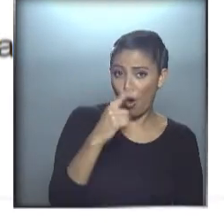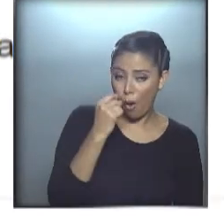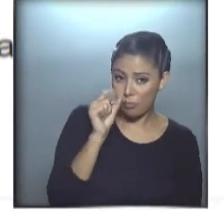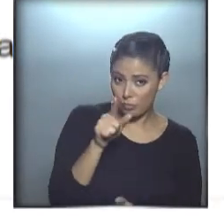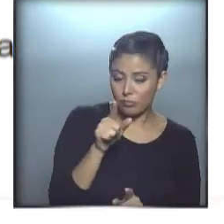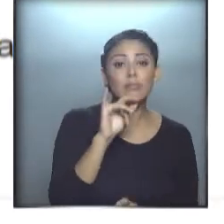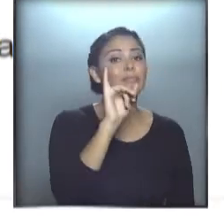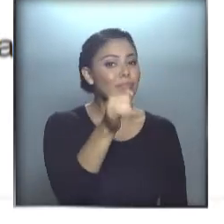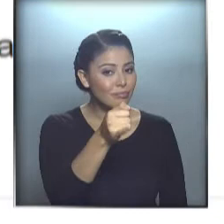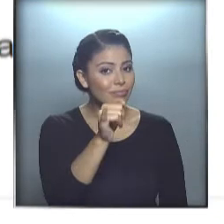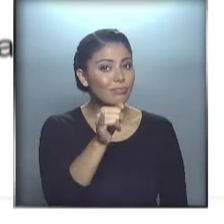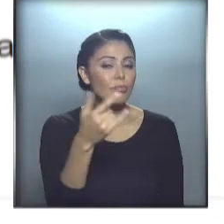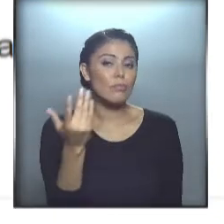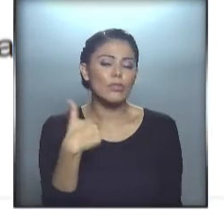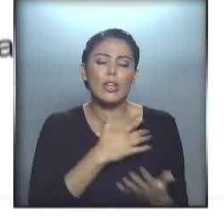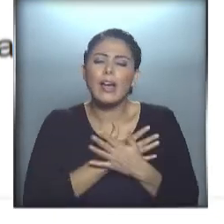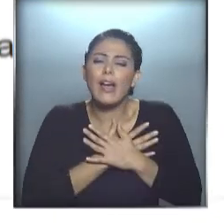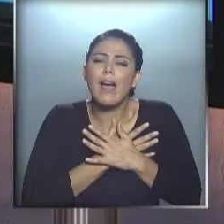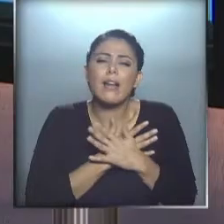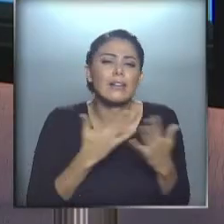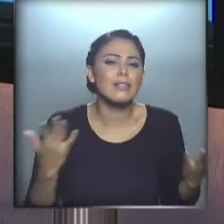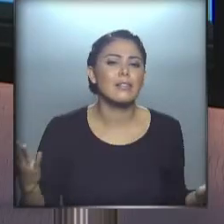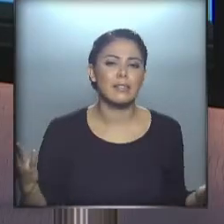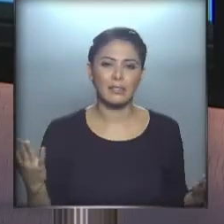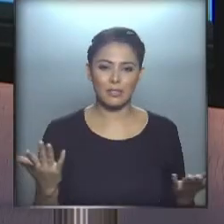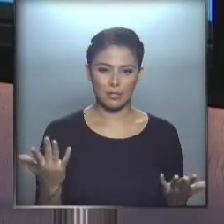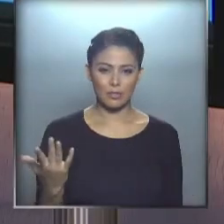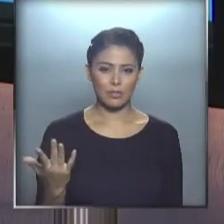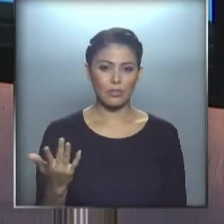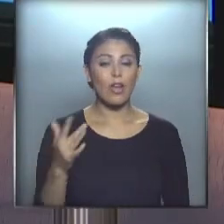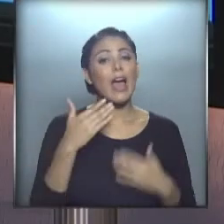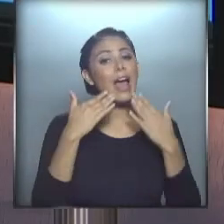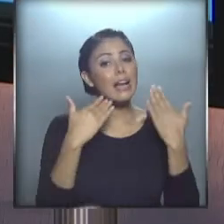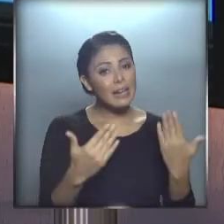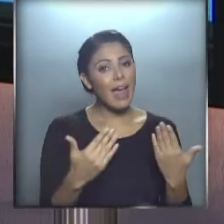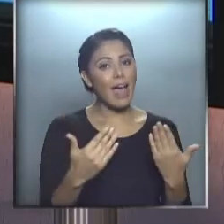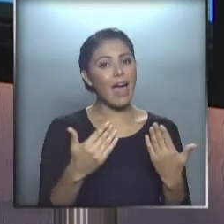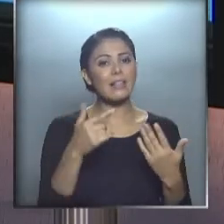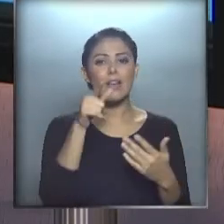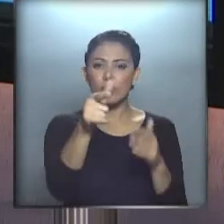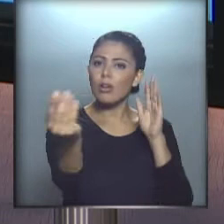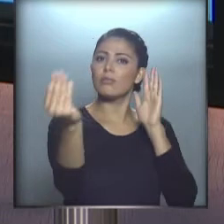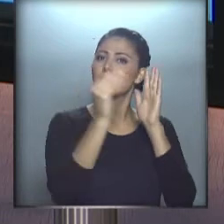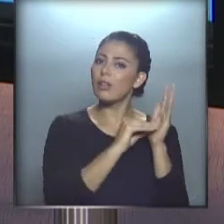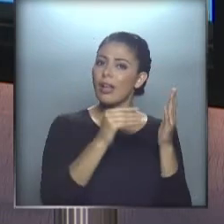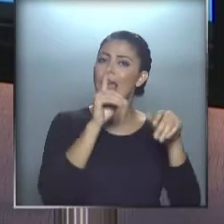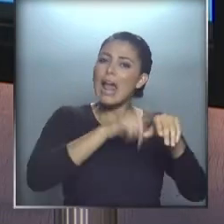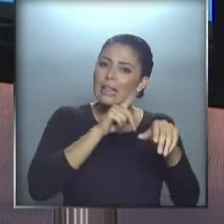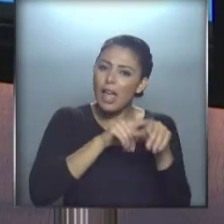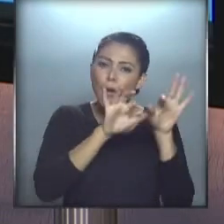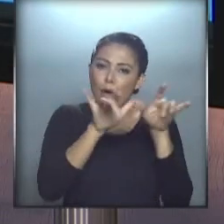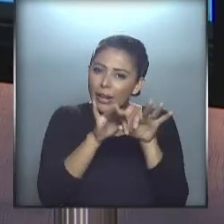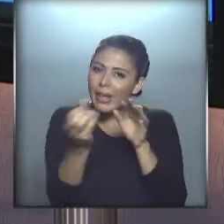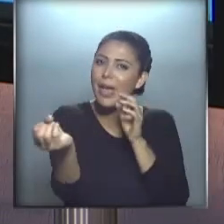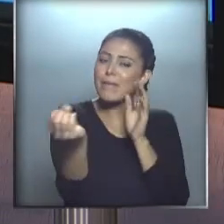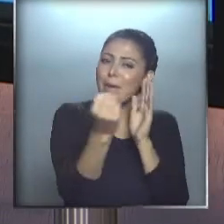...exactamente, le mandamos un cariño... ...muy, pero muy grande, Gracias por dirigirse a nosotros... ...por tomarse el tiempo...